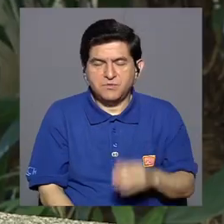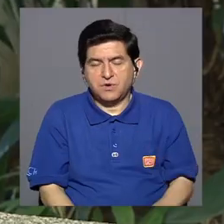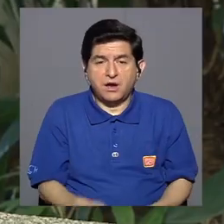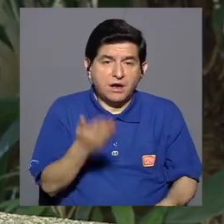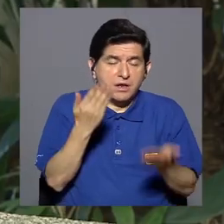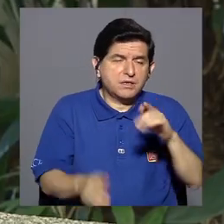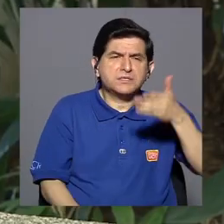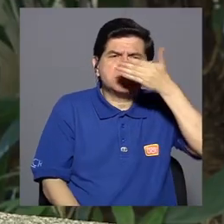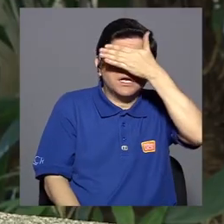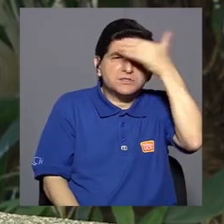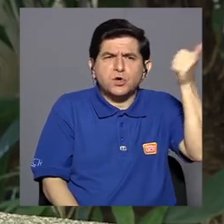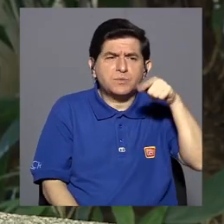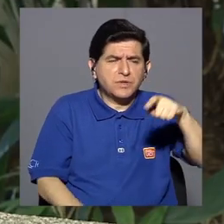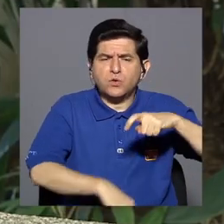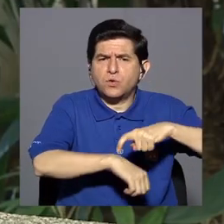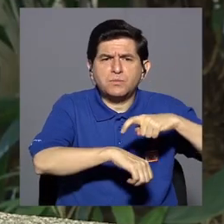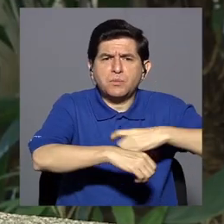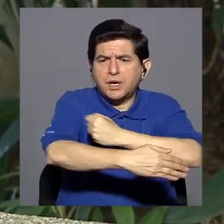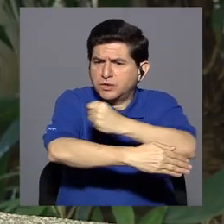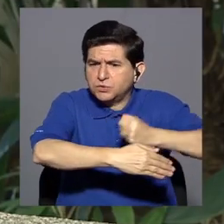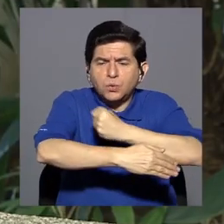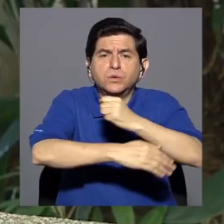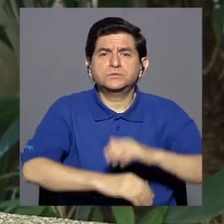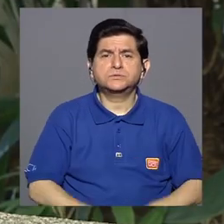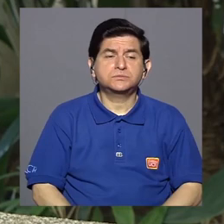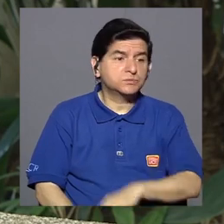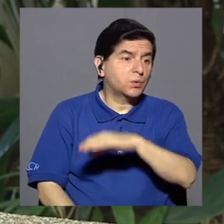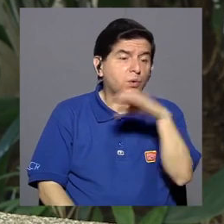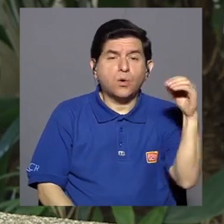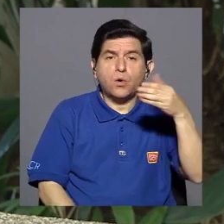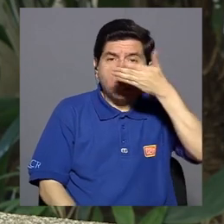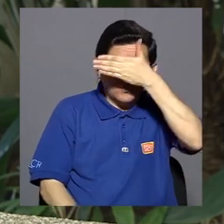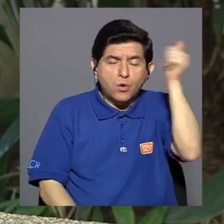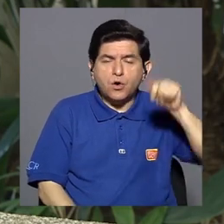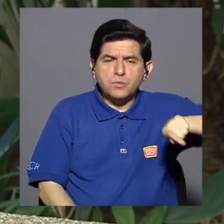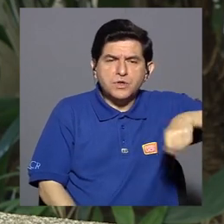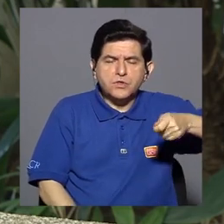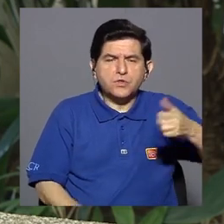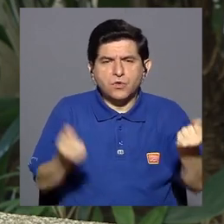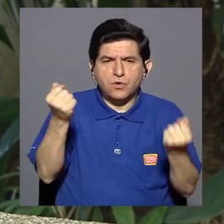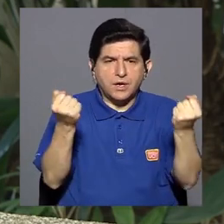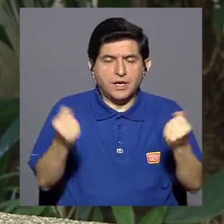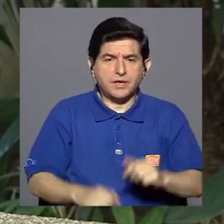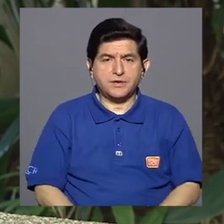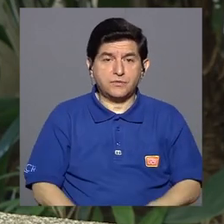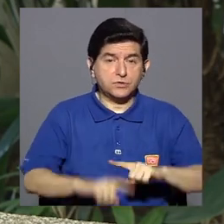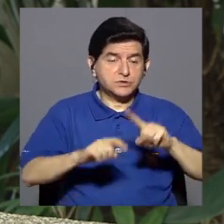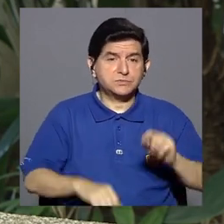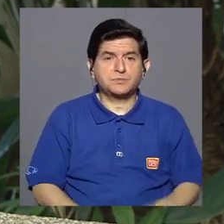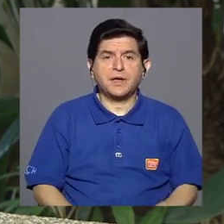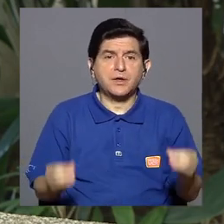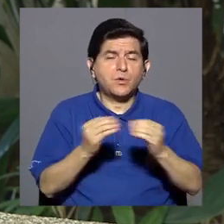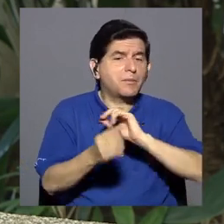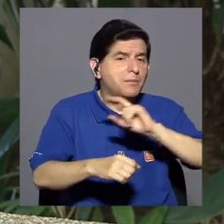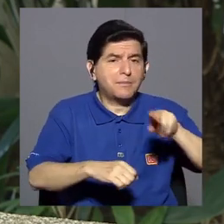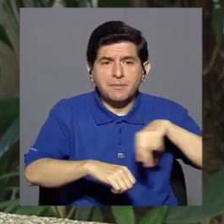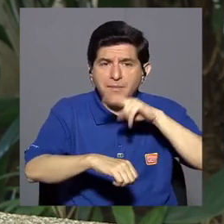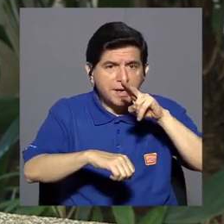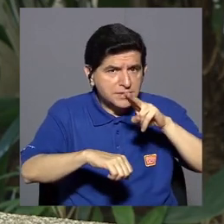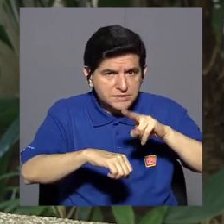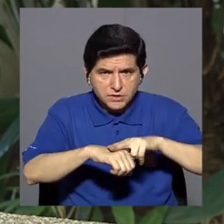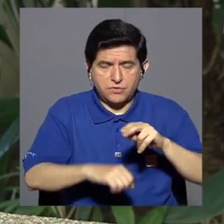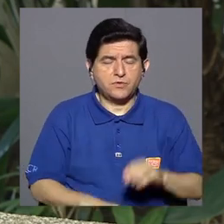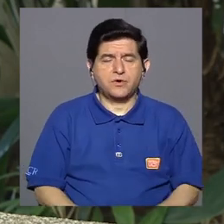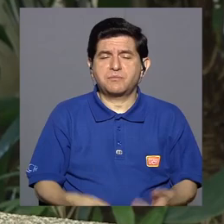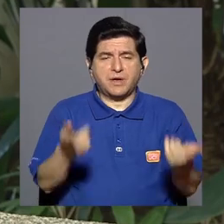pues se le olvidó que estaba cocinando, se le olvidó las llaves del carro, pero con más frecuencia de lo que a